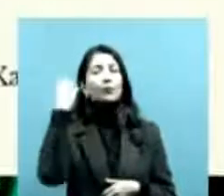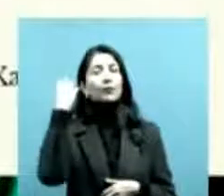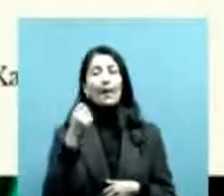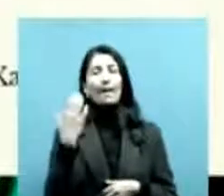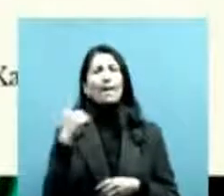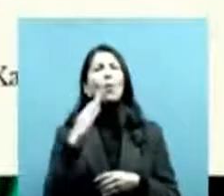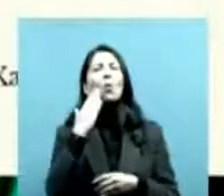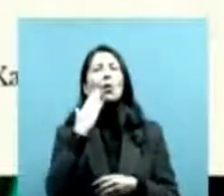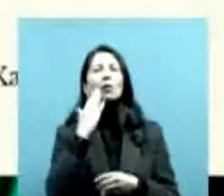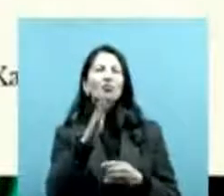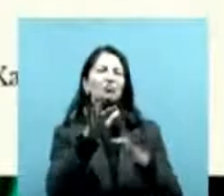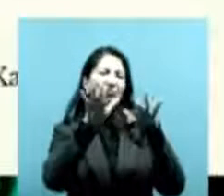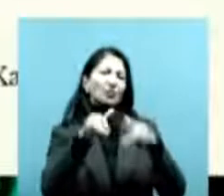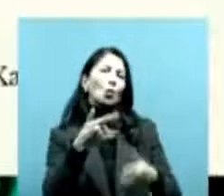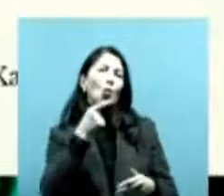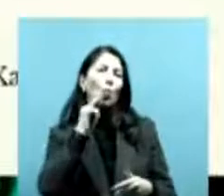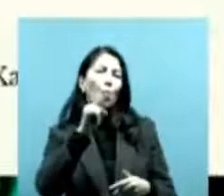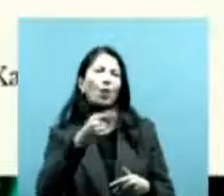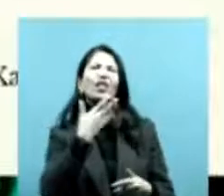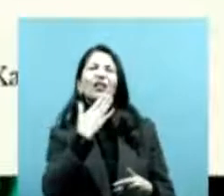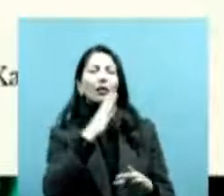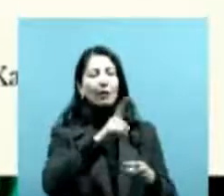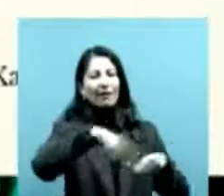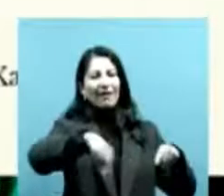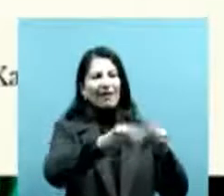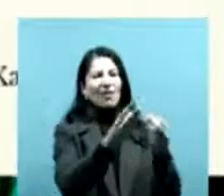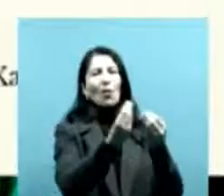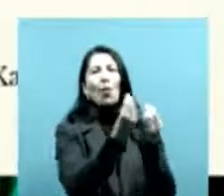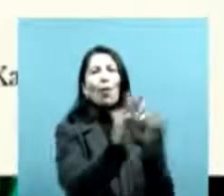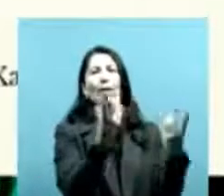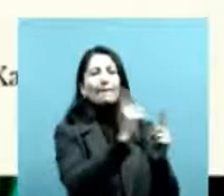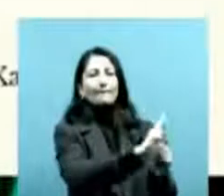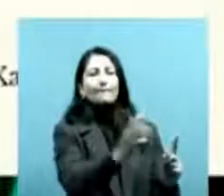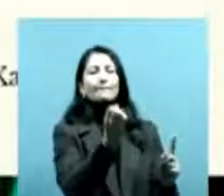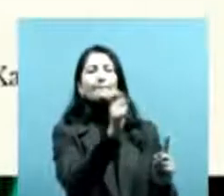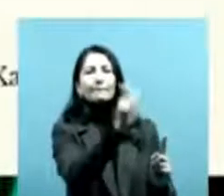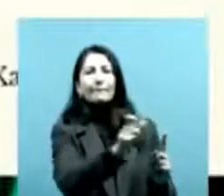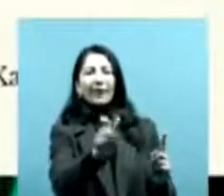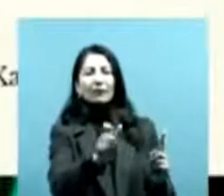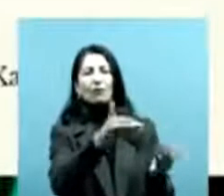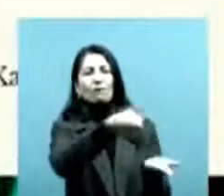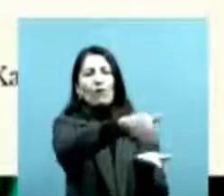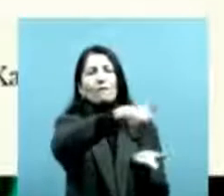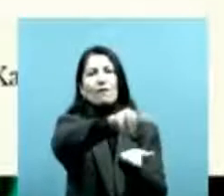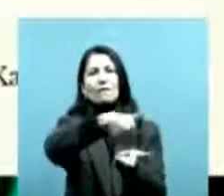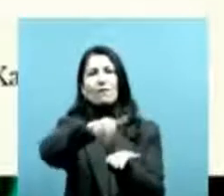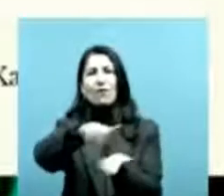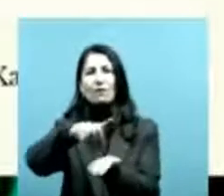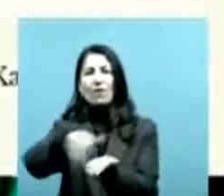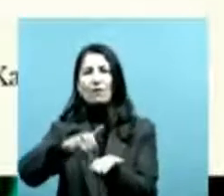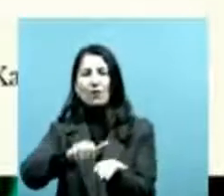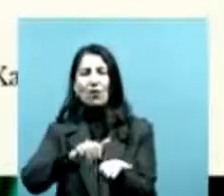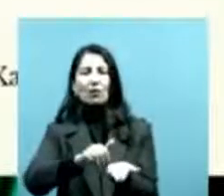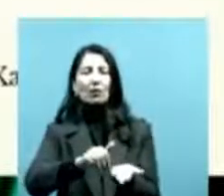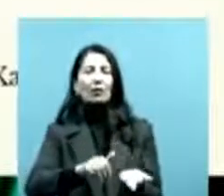nos cuenta, ya no fue desalojada, pero nos cuenta que tenía 4 o 5 años cuando veía a las familias desalojadas de Nahuel Pan. Entonces dice, lo